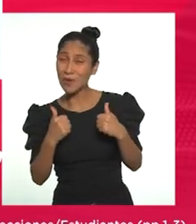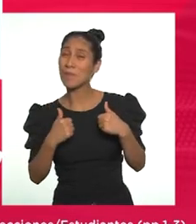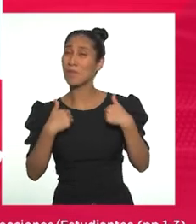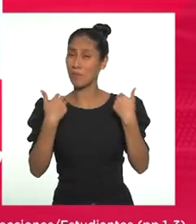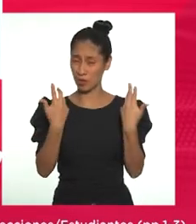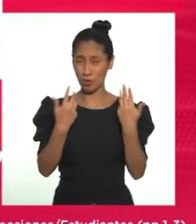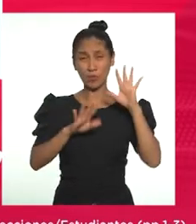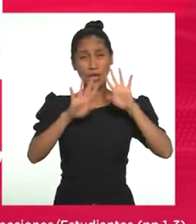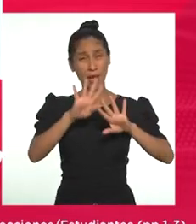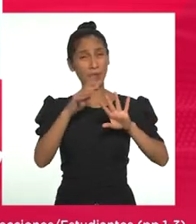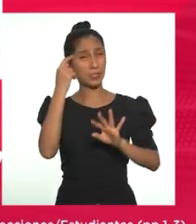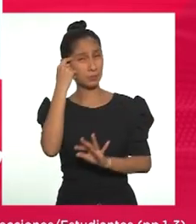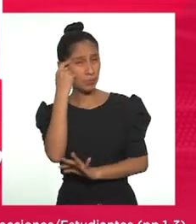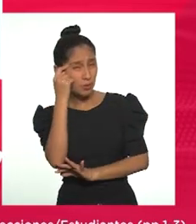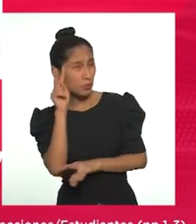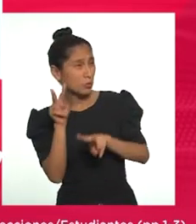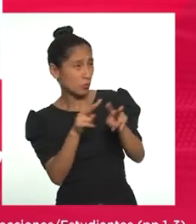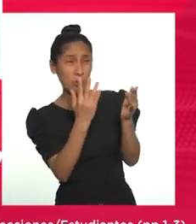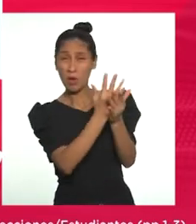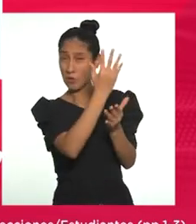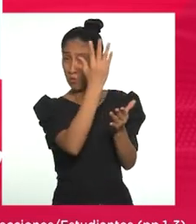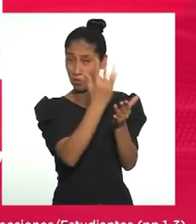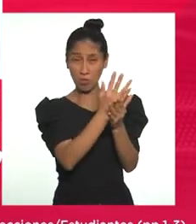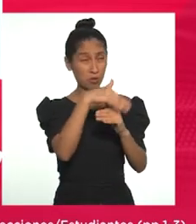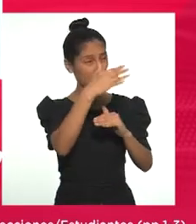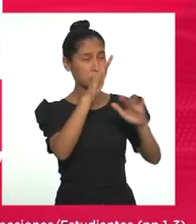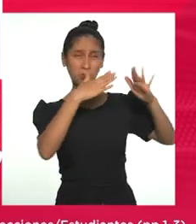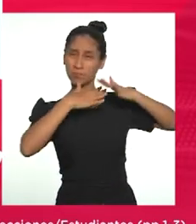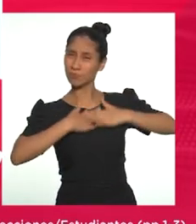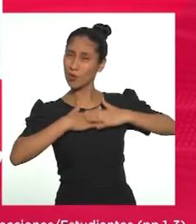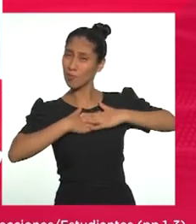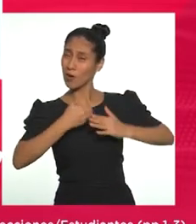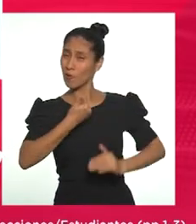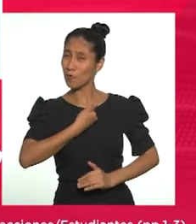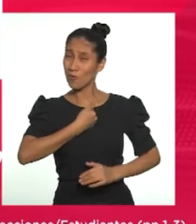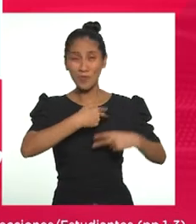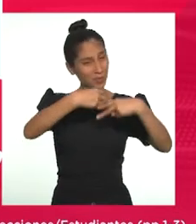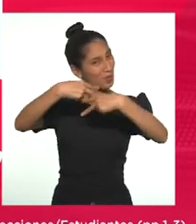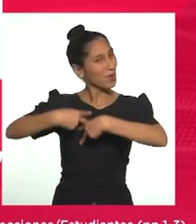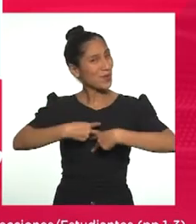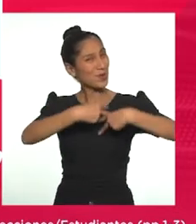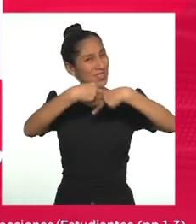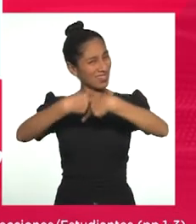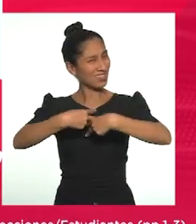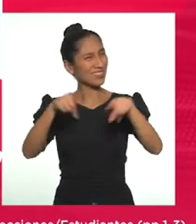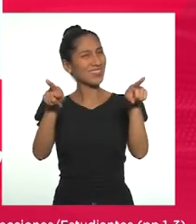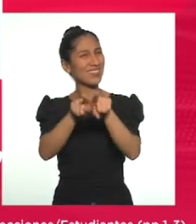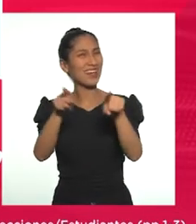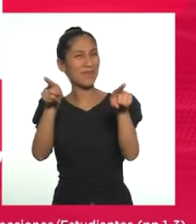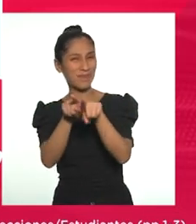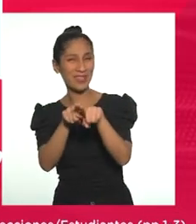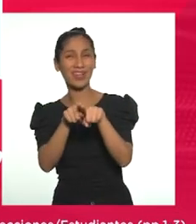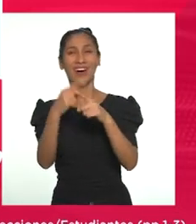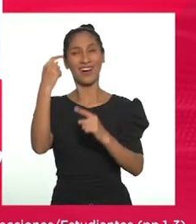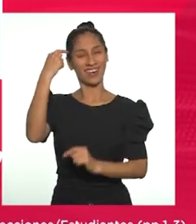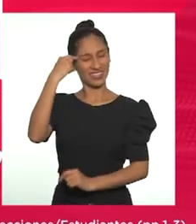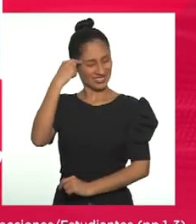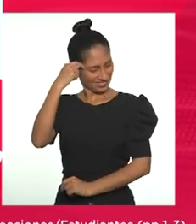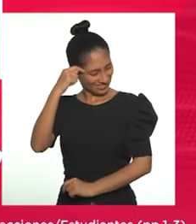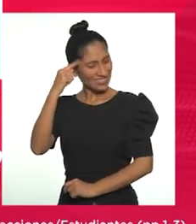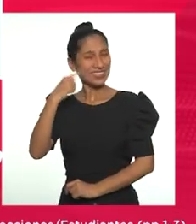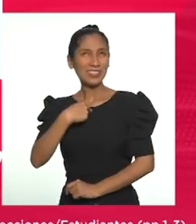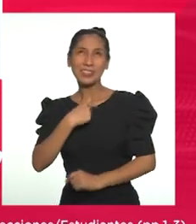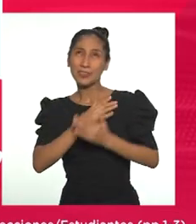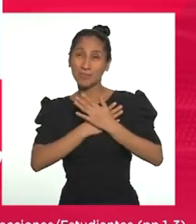hacerle frente a las situaciones normales de la vida, cuidar mejor de nosotras y nosotros mismos y tener la capacidad para hacer una contribución